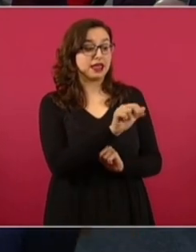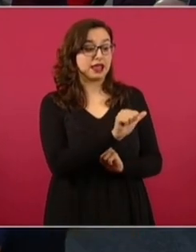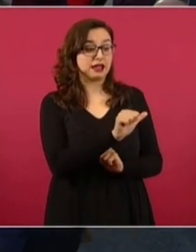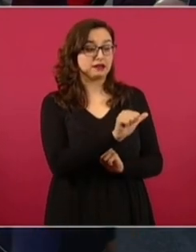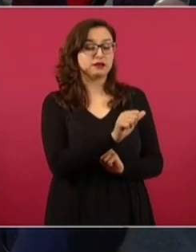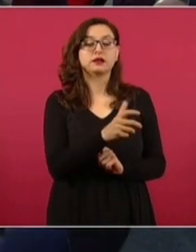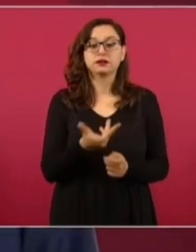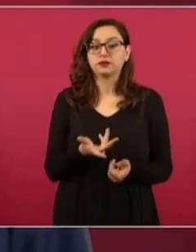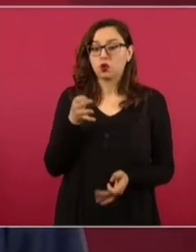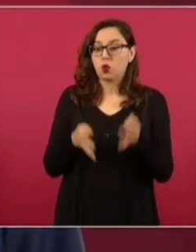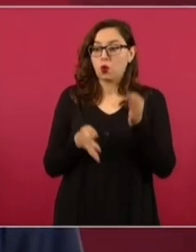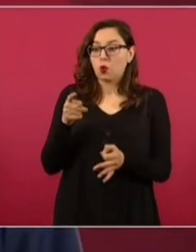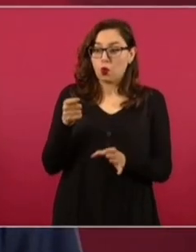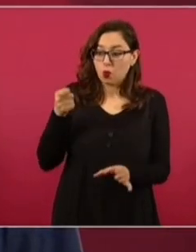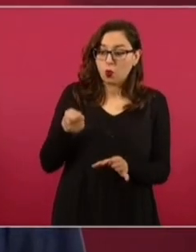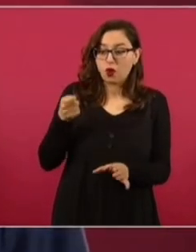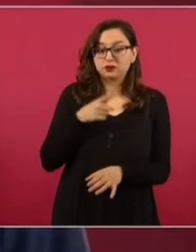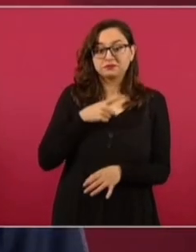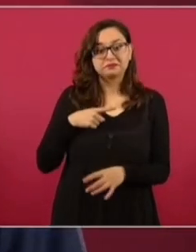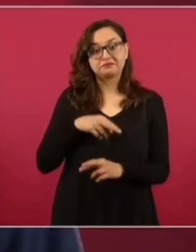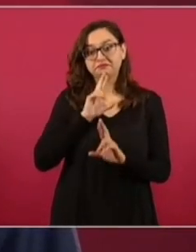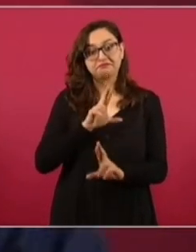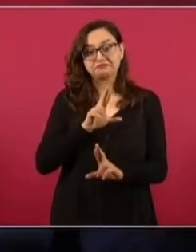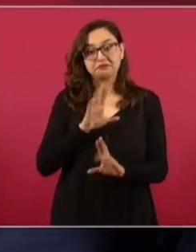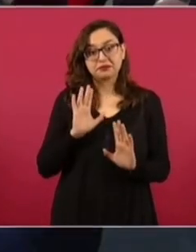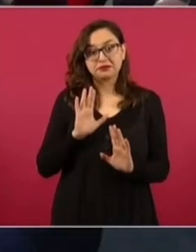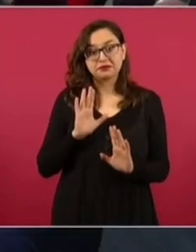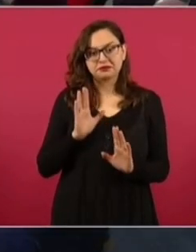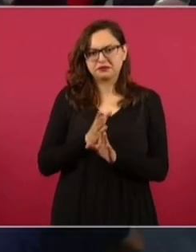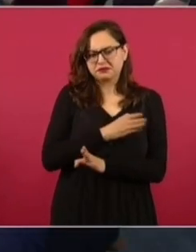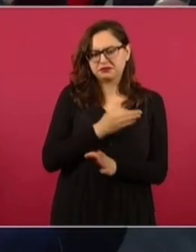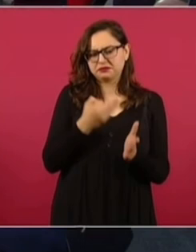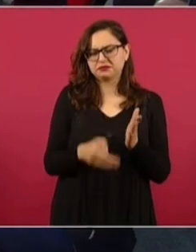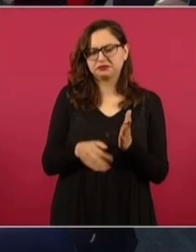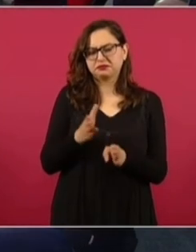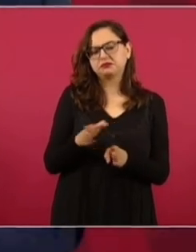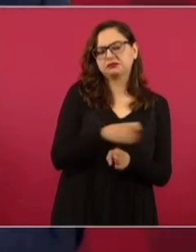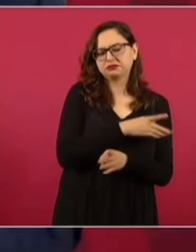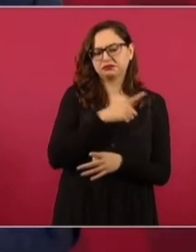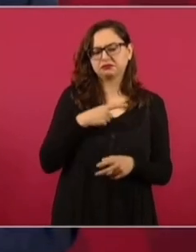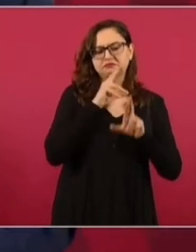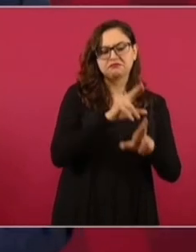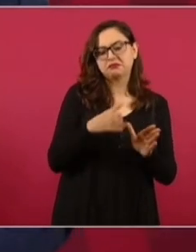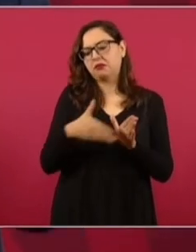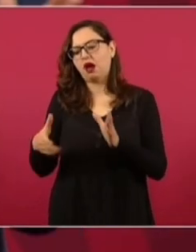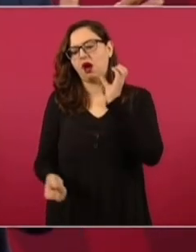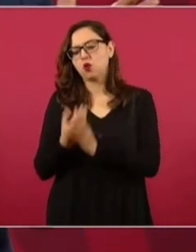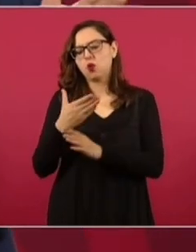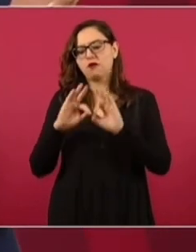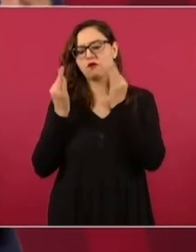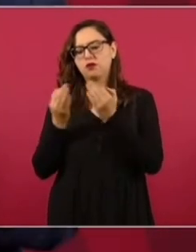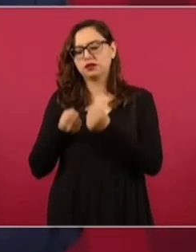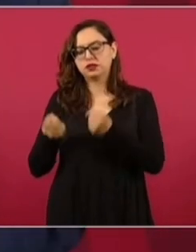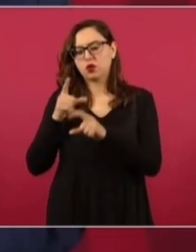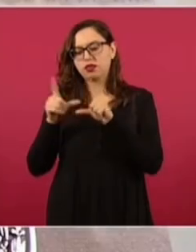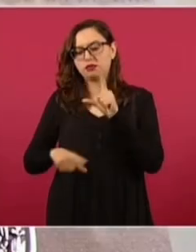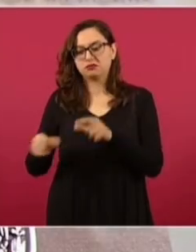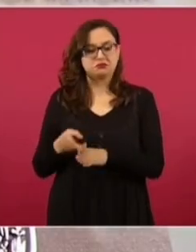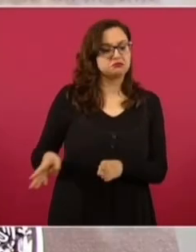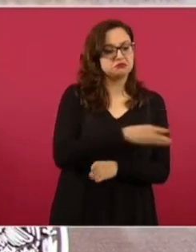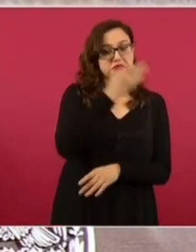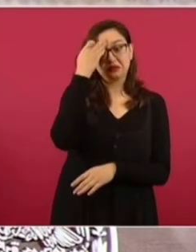tiene que resolver lo que está pendiente, esto es otro asunto, lo que está pendiente que ya lleva mucho tiempo,